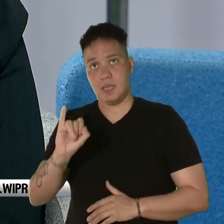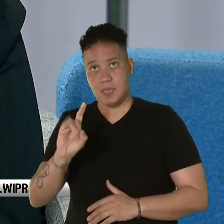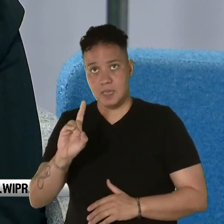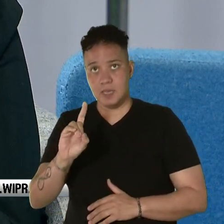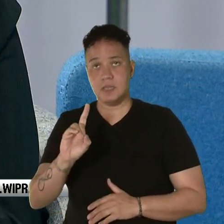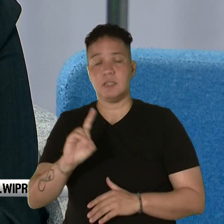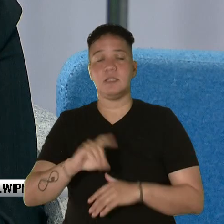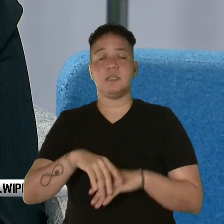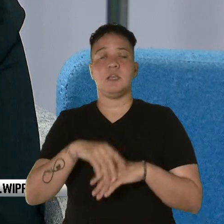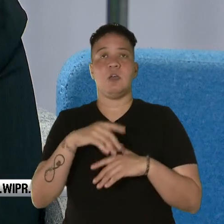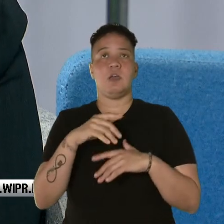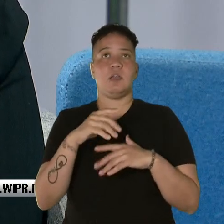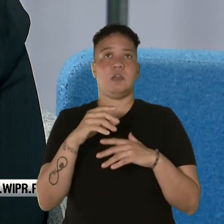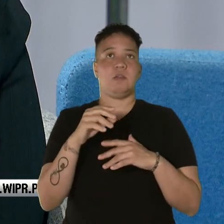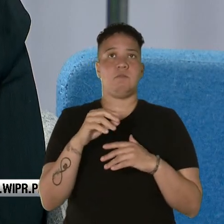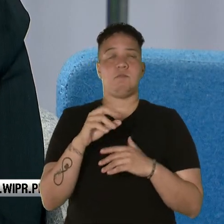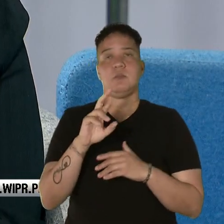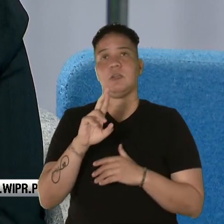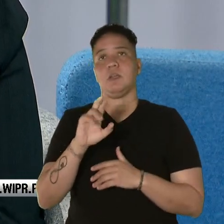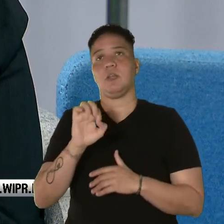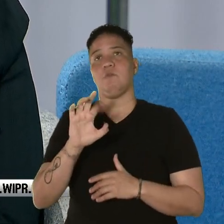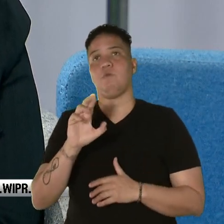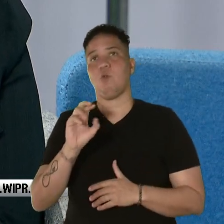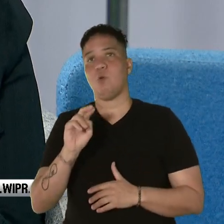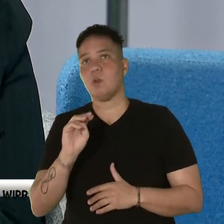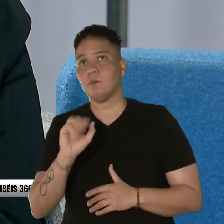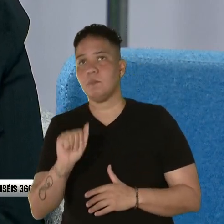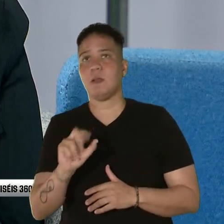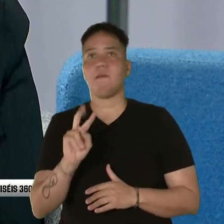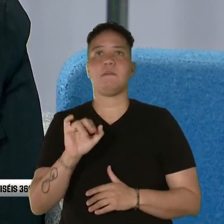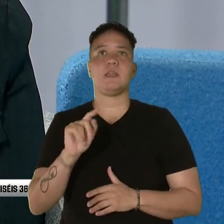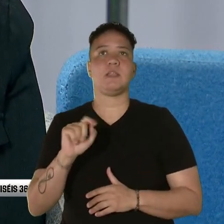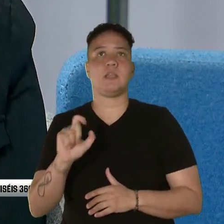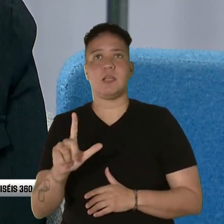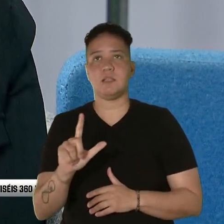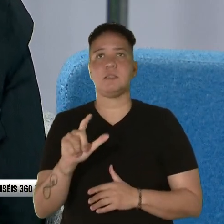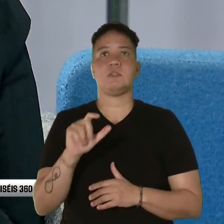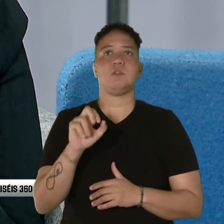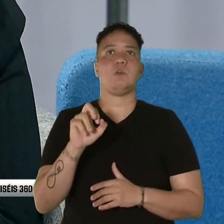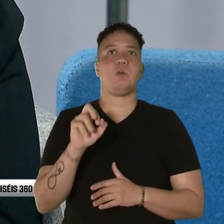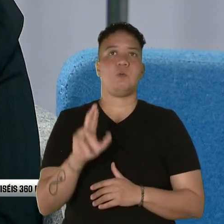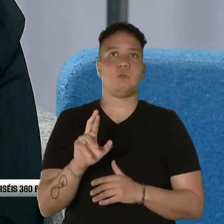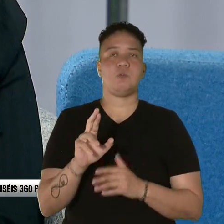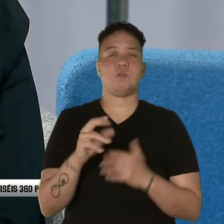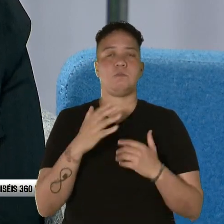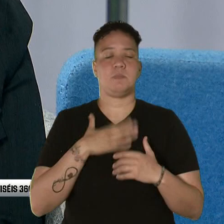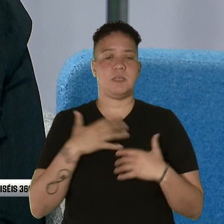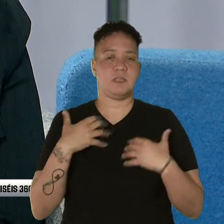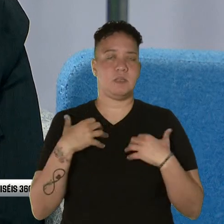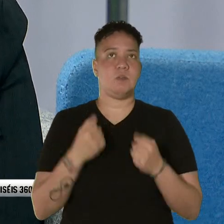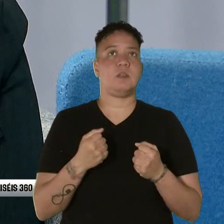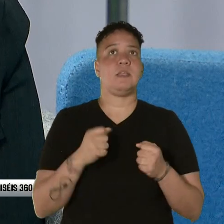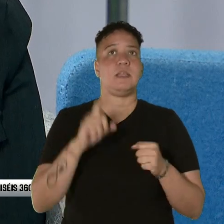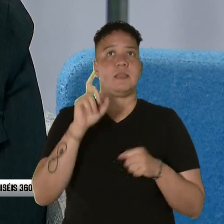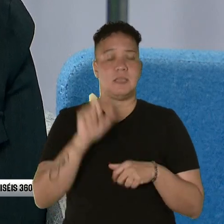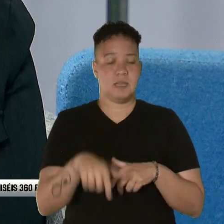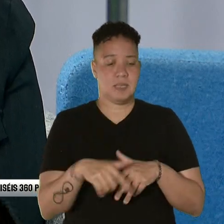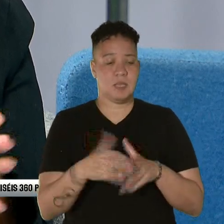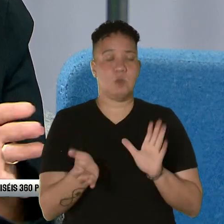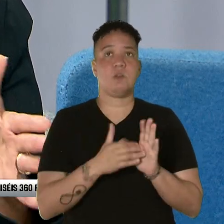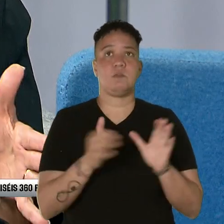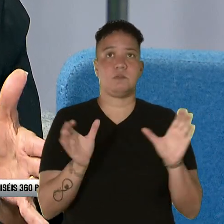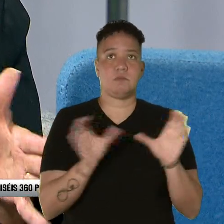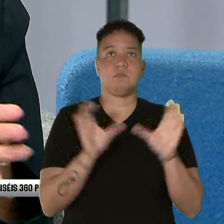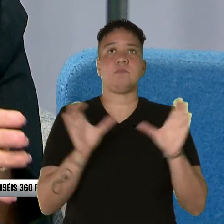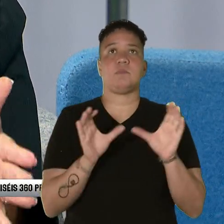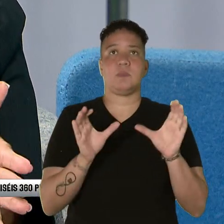o mi salud tienen que recertificarse para que puedan seguir con esa cubierta. Durante los